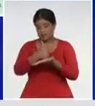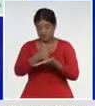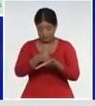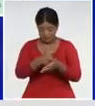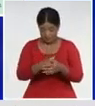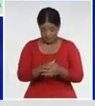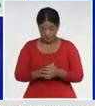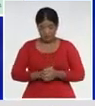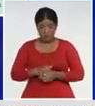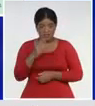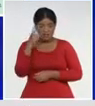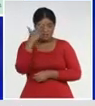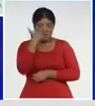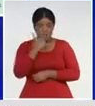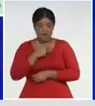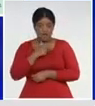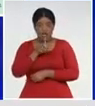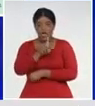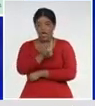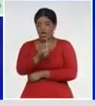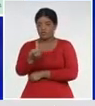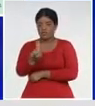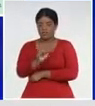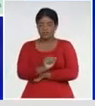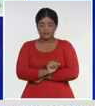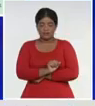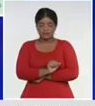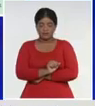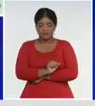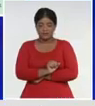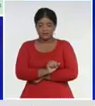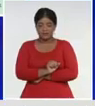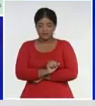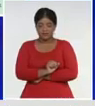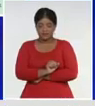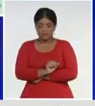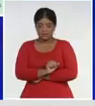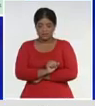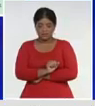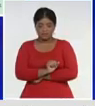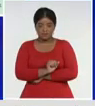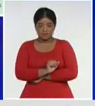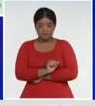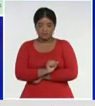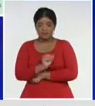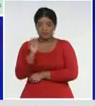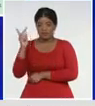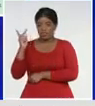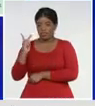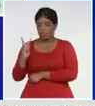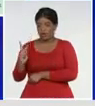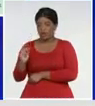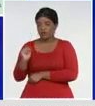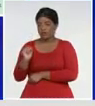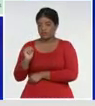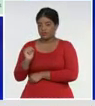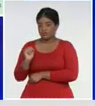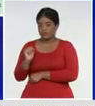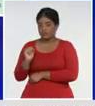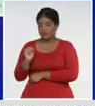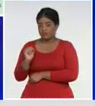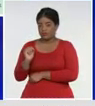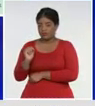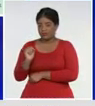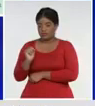Ciego de Ávila, con 11, Morón, con 2, y Baraguá, Venezuela, y, primero de